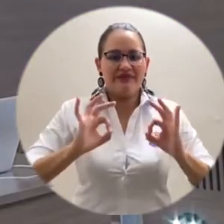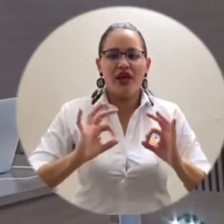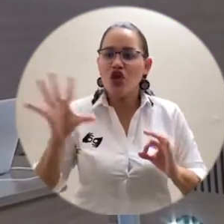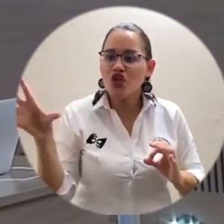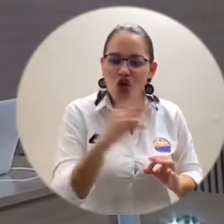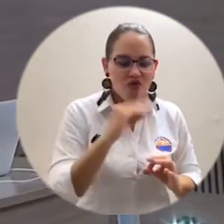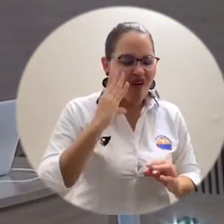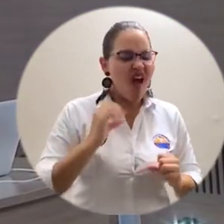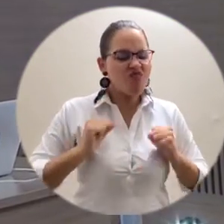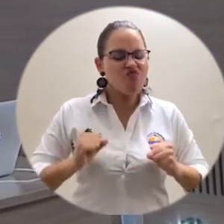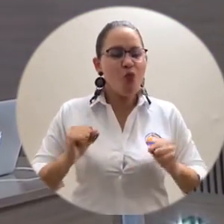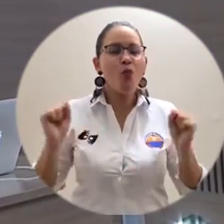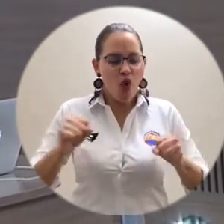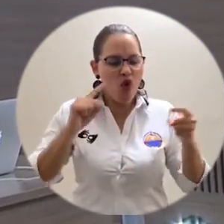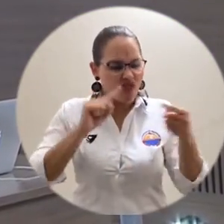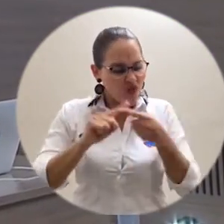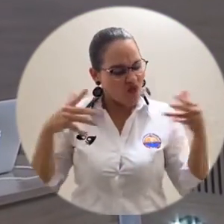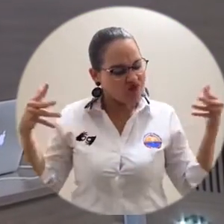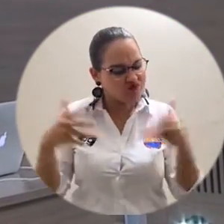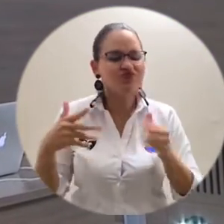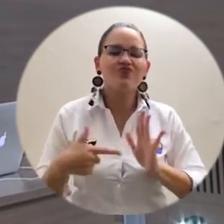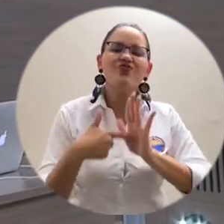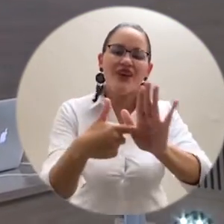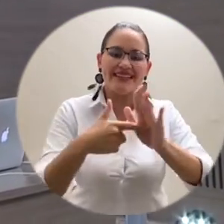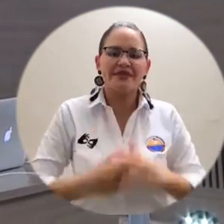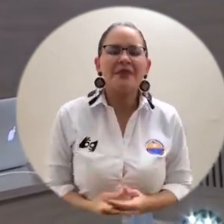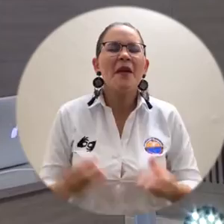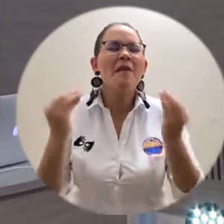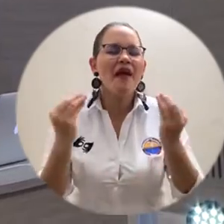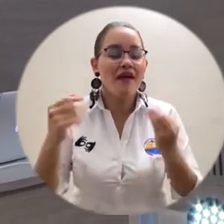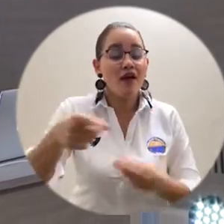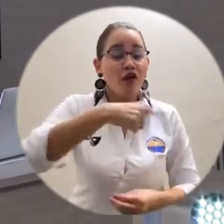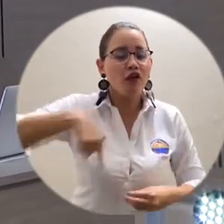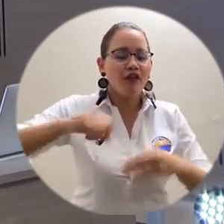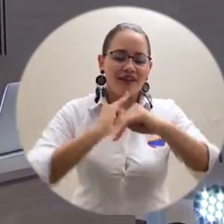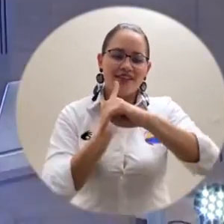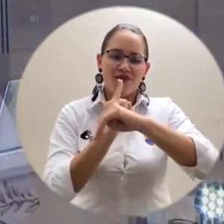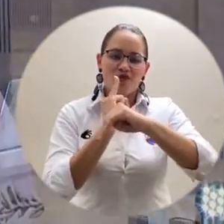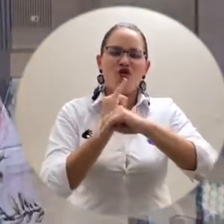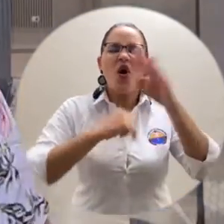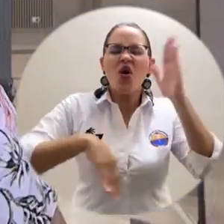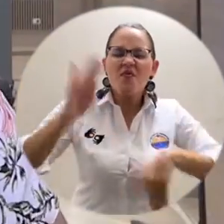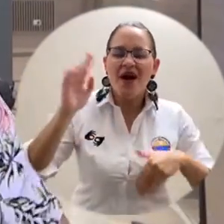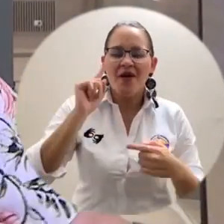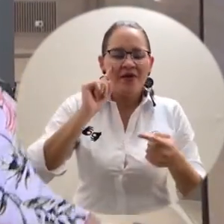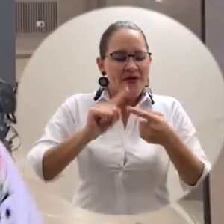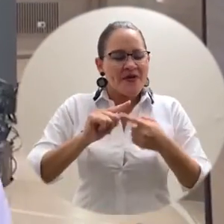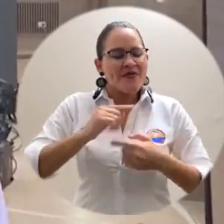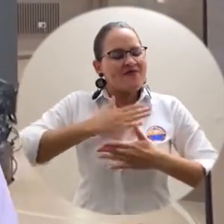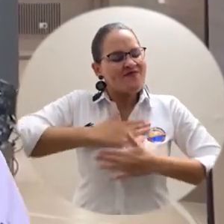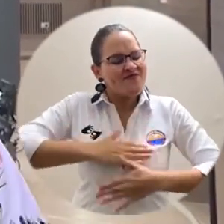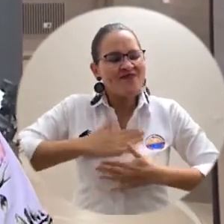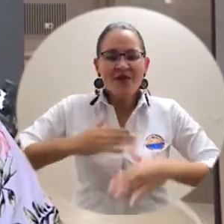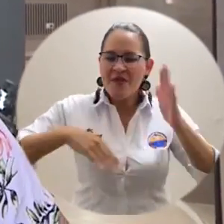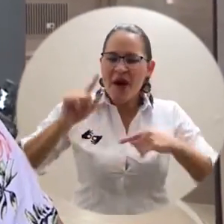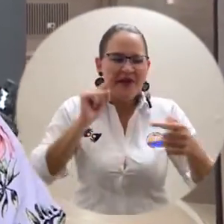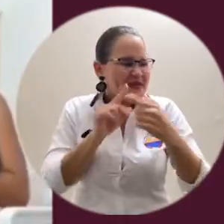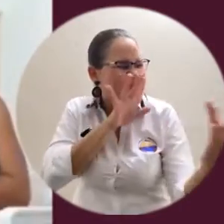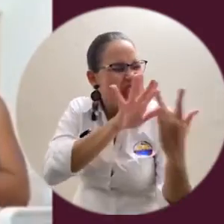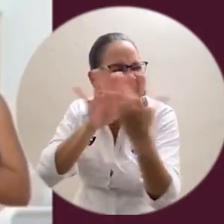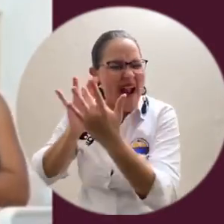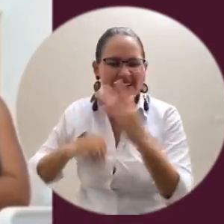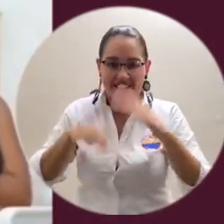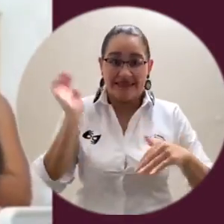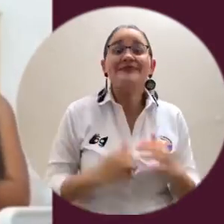cada parte del equipo, se logre un proceso como este para demostrar que somos una institución resiliente y que definitivamente estamos más conectados que nunca.